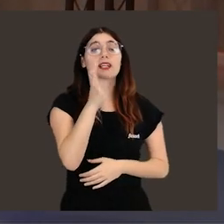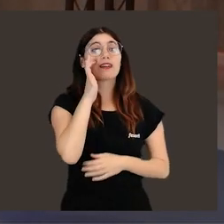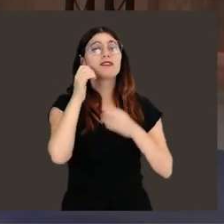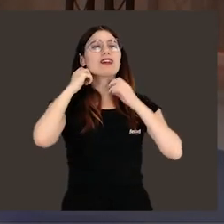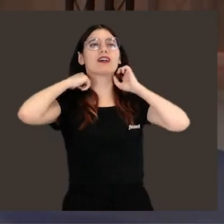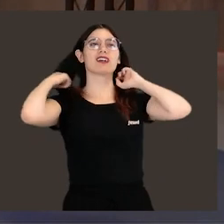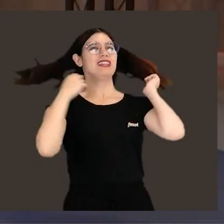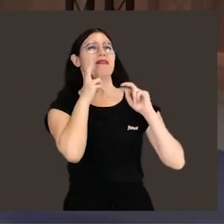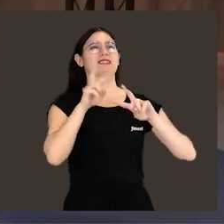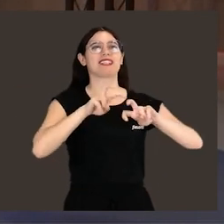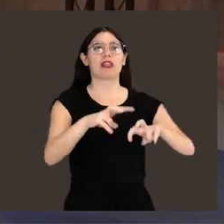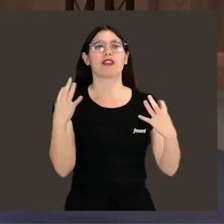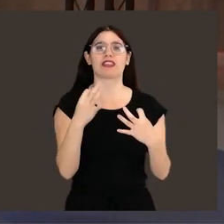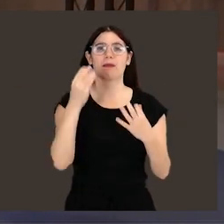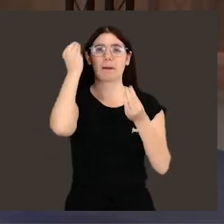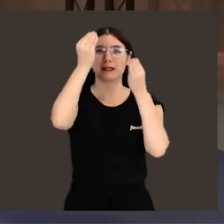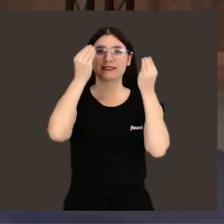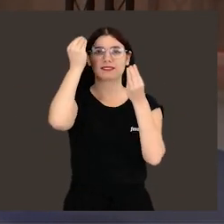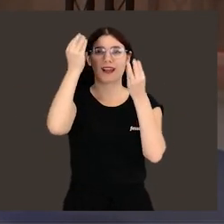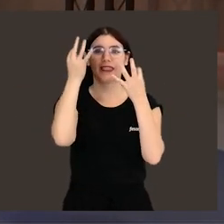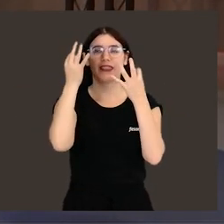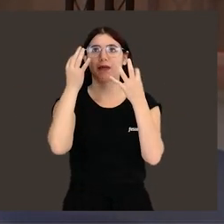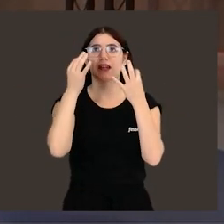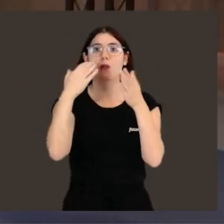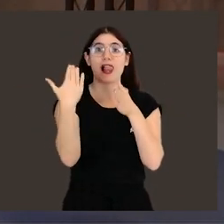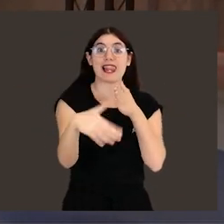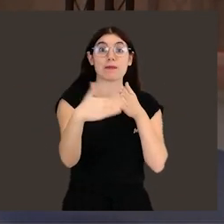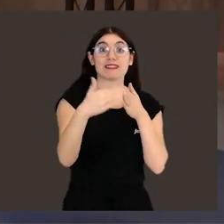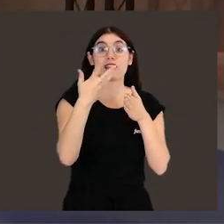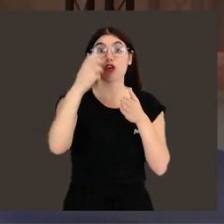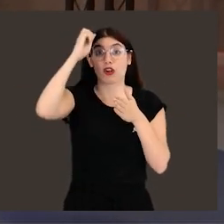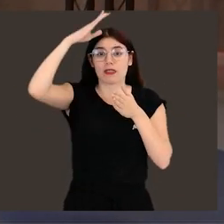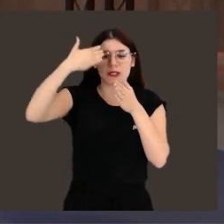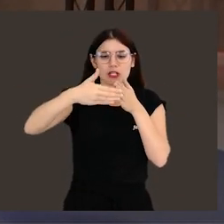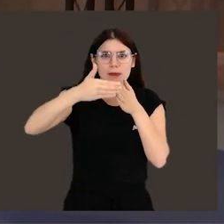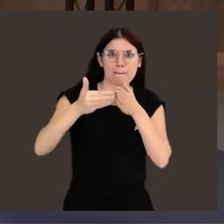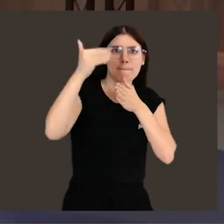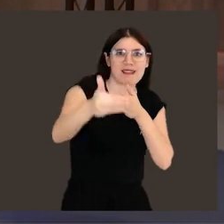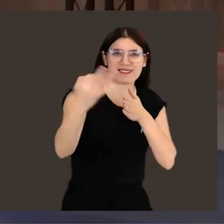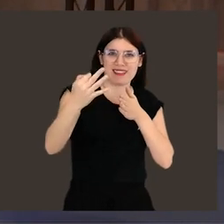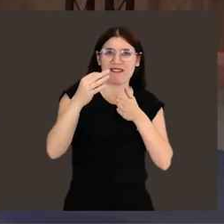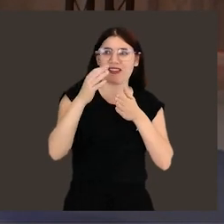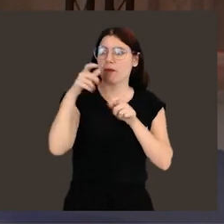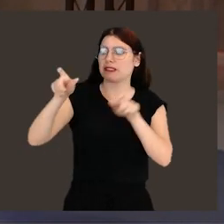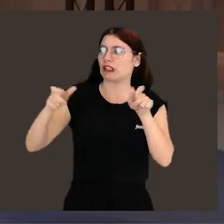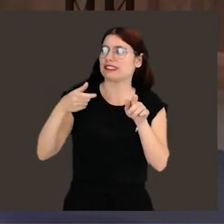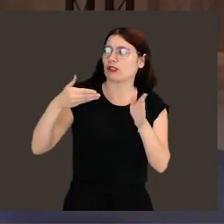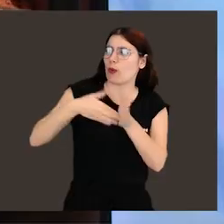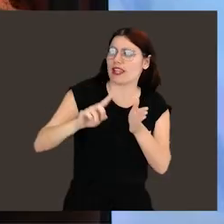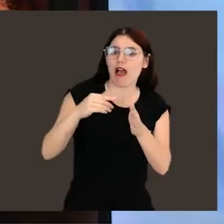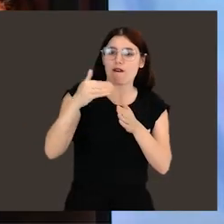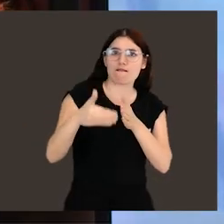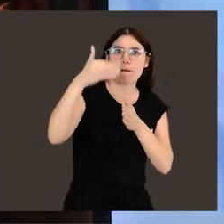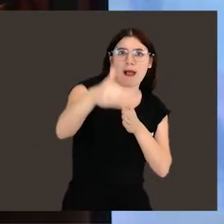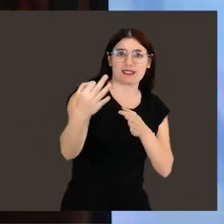Probablemente sí, porque en la investigación tienes que pensar que hay que expandir los límites del conocimiento. Hay que llegar a